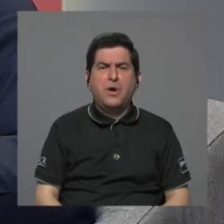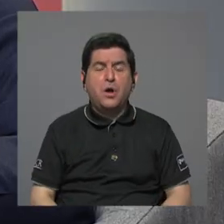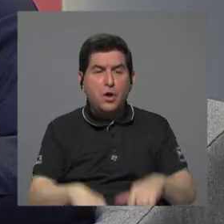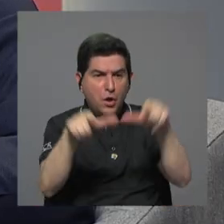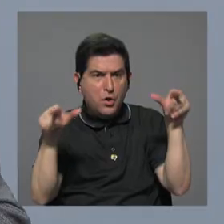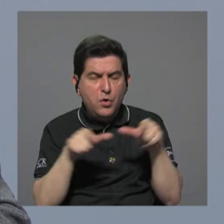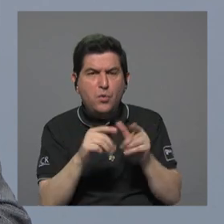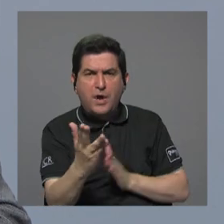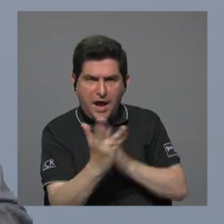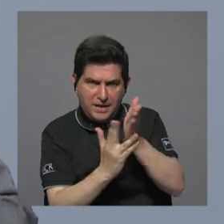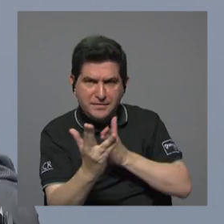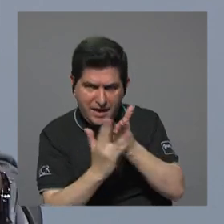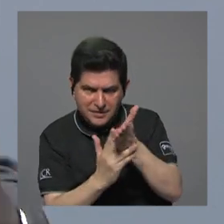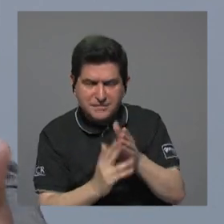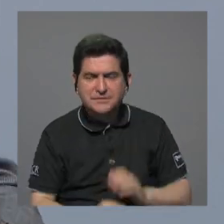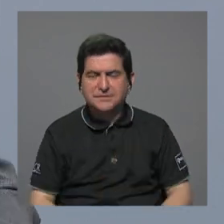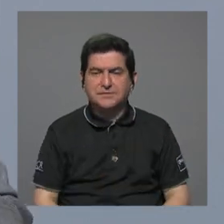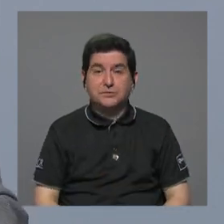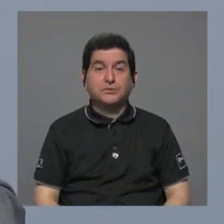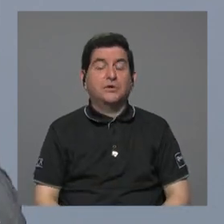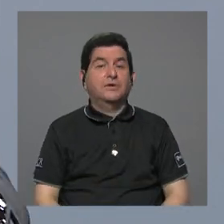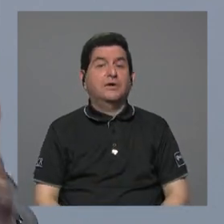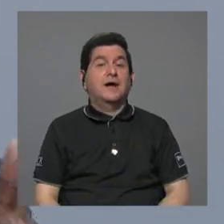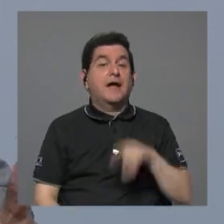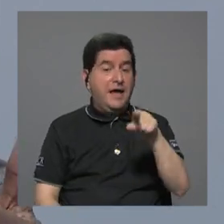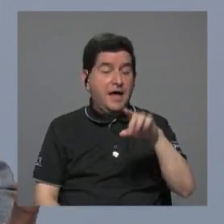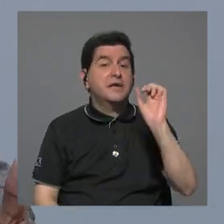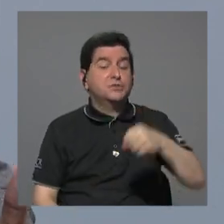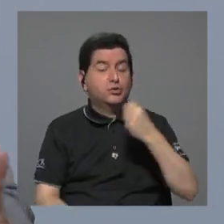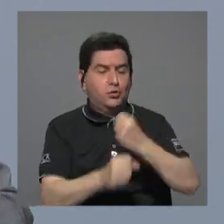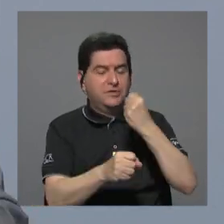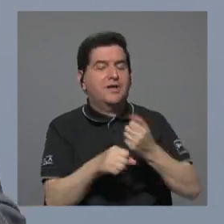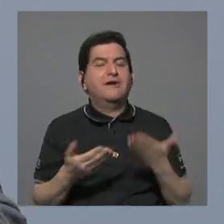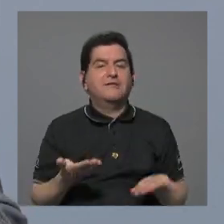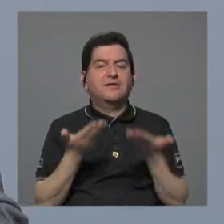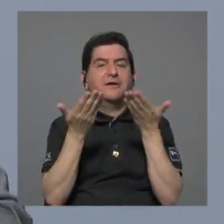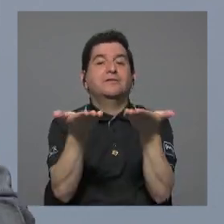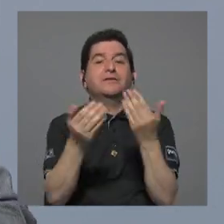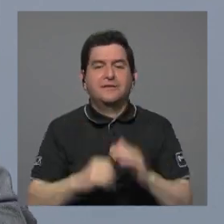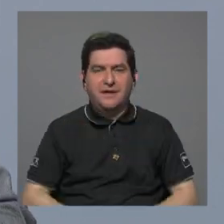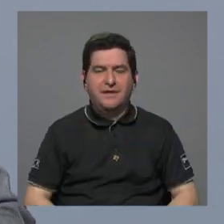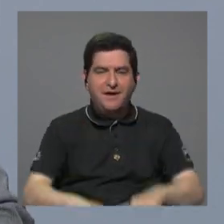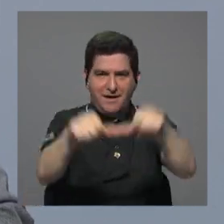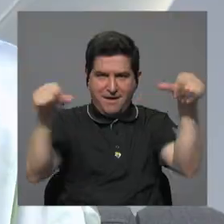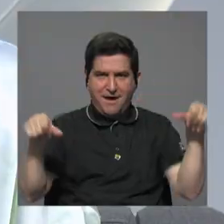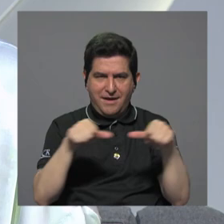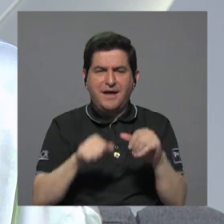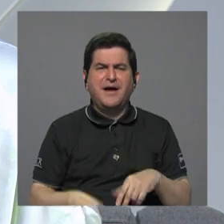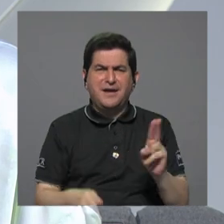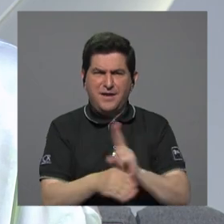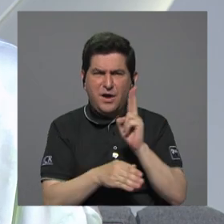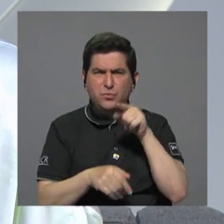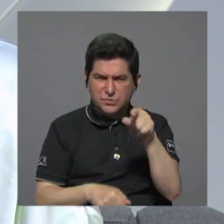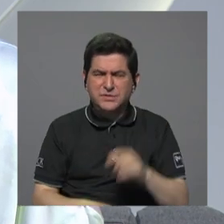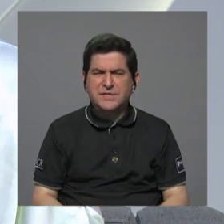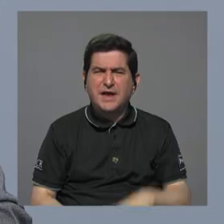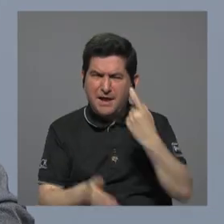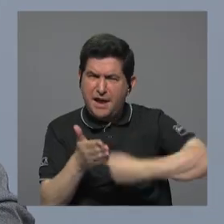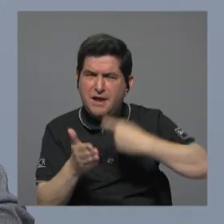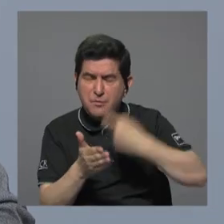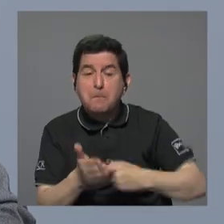abordaje y desabordaje eso si generaría empleo para la para la zona ¿en eso utilizaría usted ese canon?